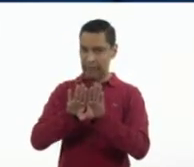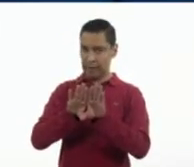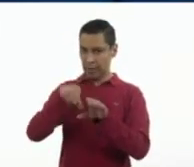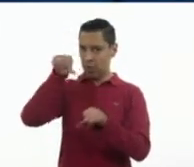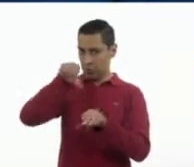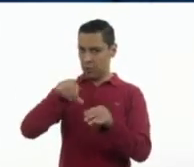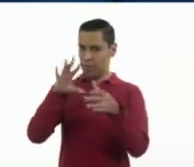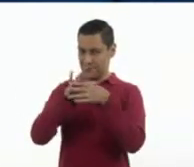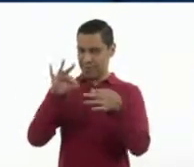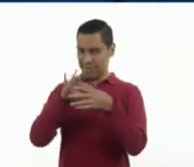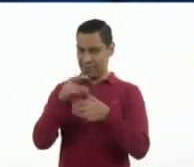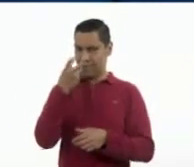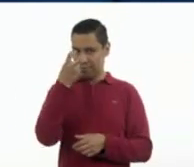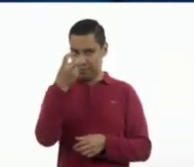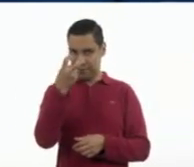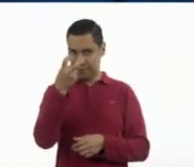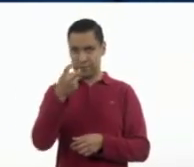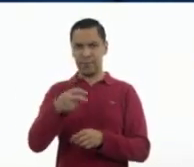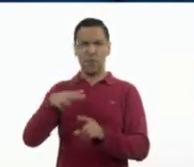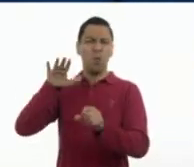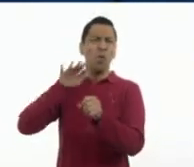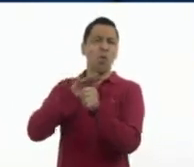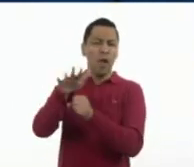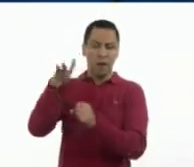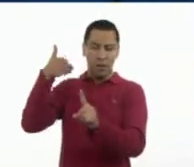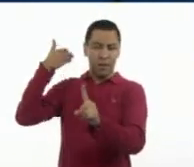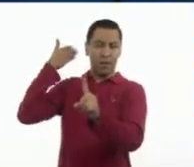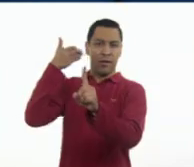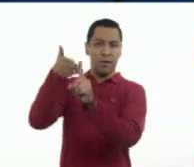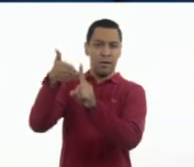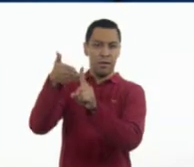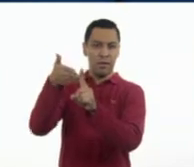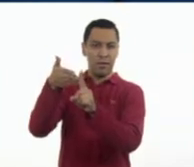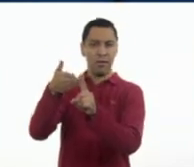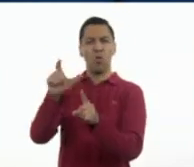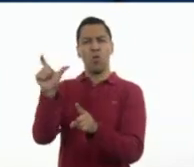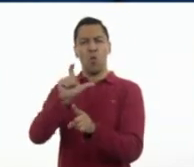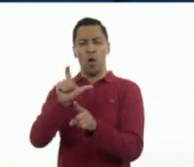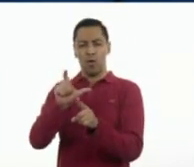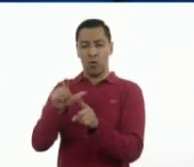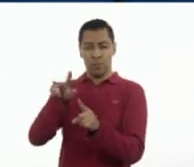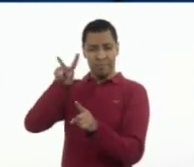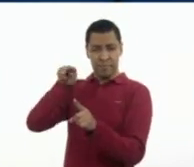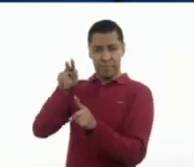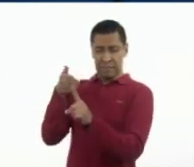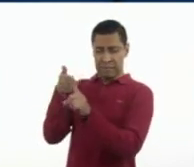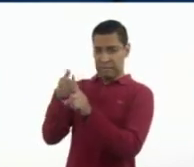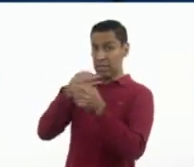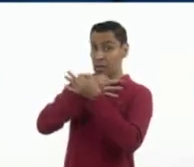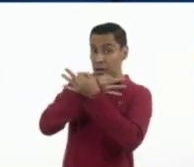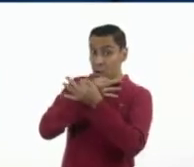el propósito. Que eso es algo indispensable cuando hacemos un anuncio publicitario.